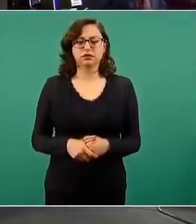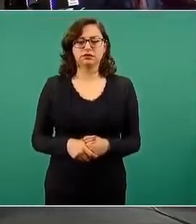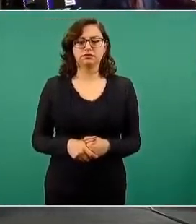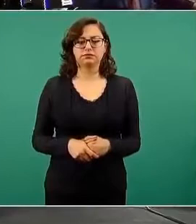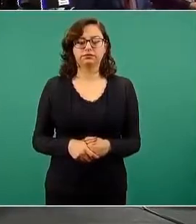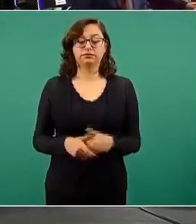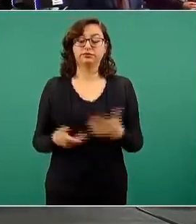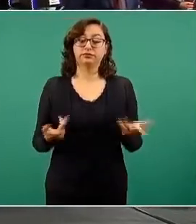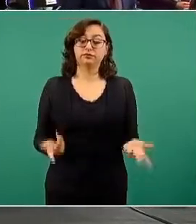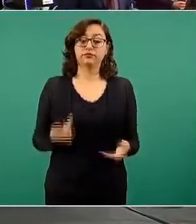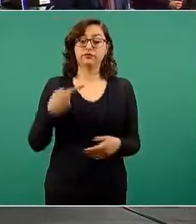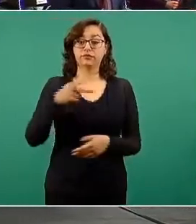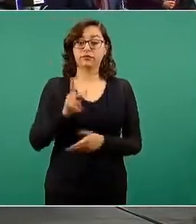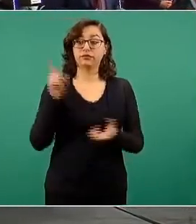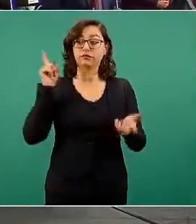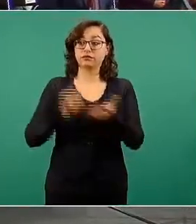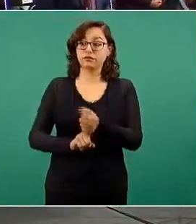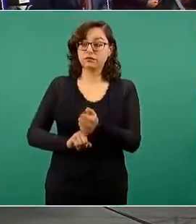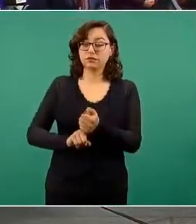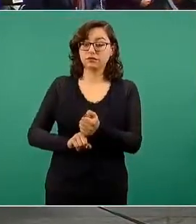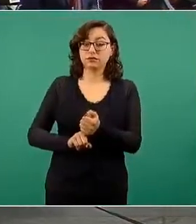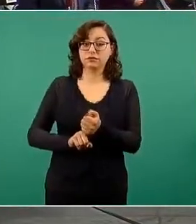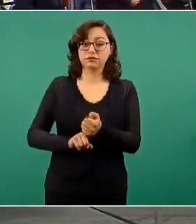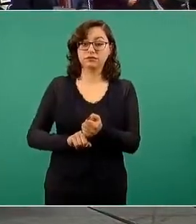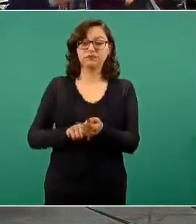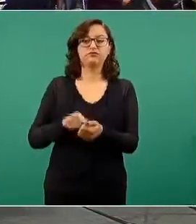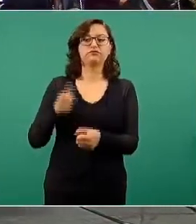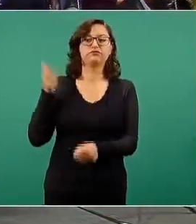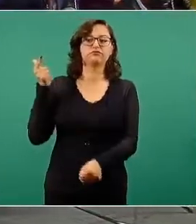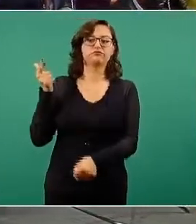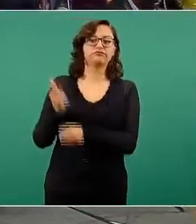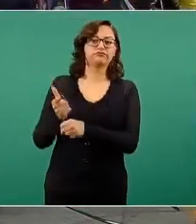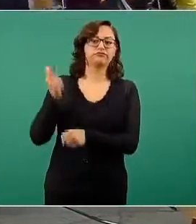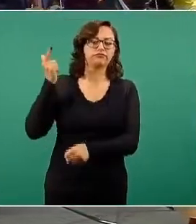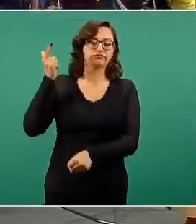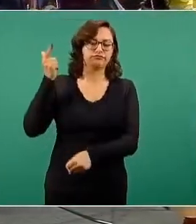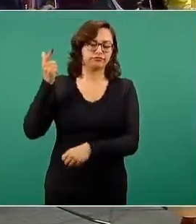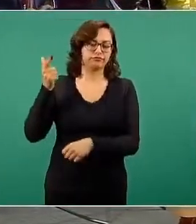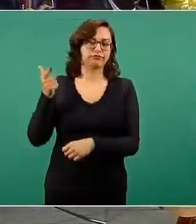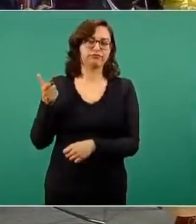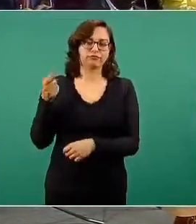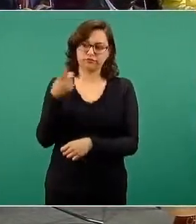pero lo que hay detrás pues es una oposición